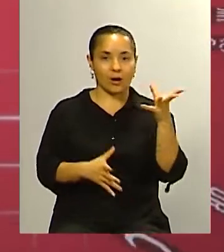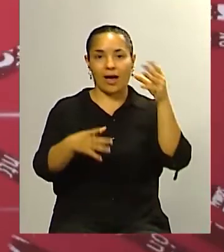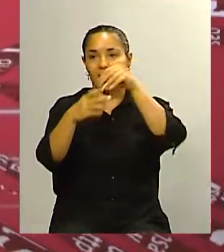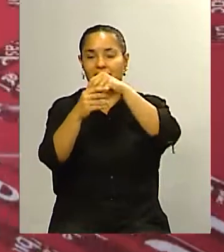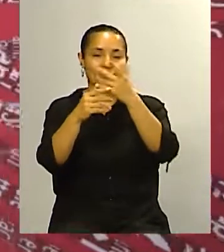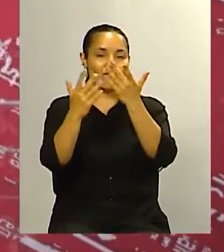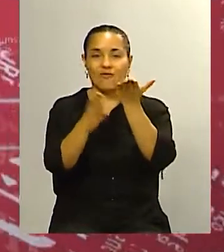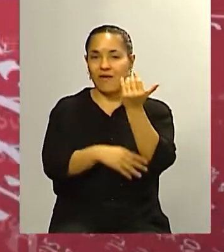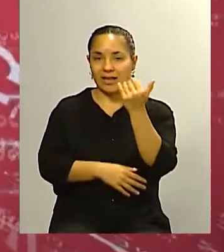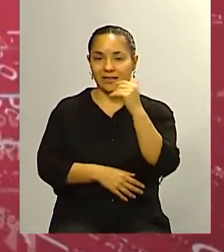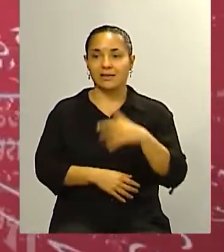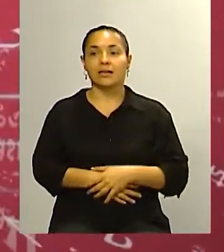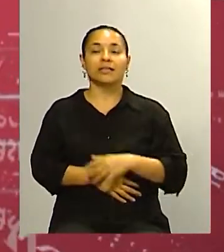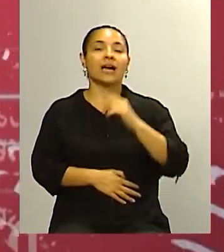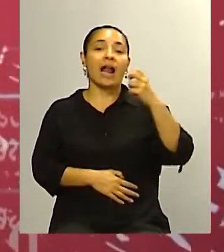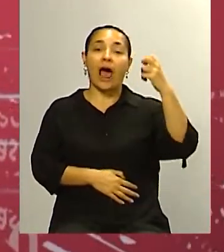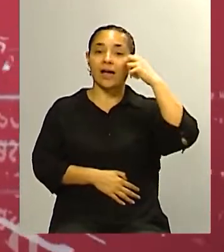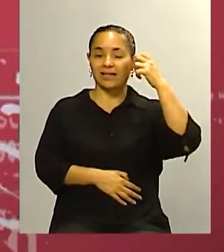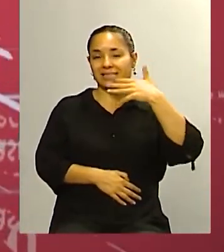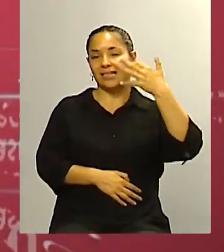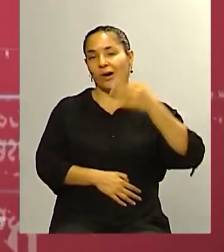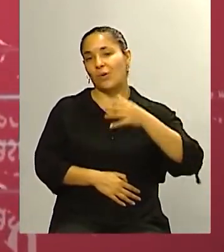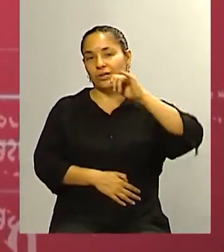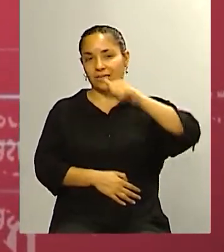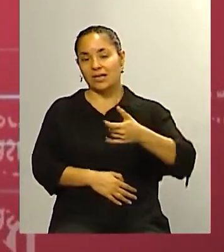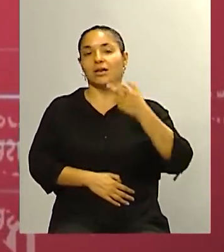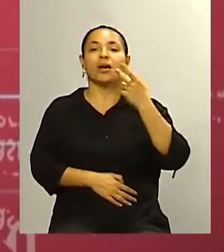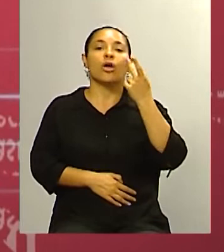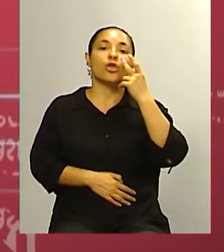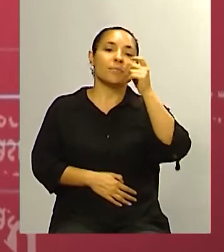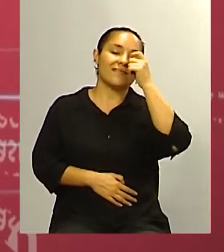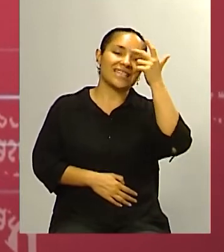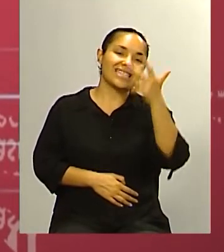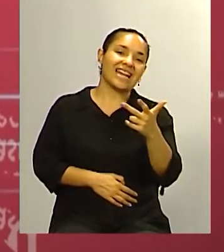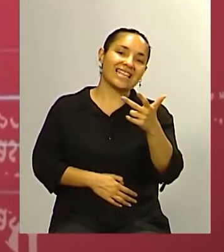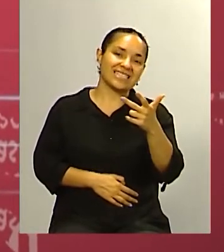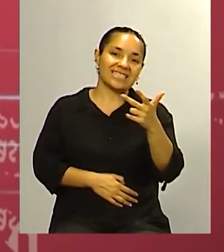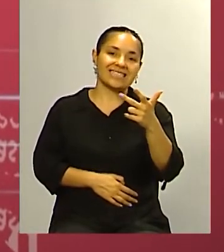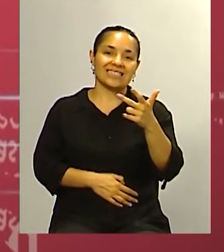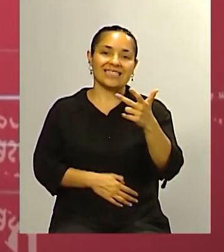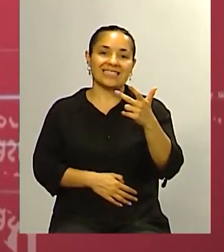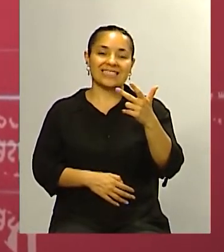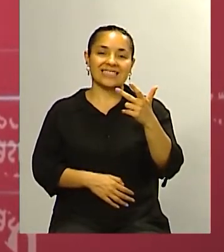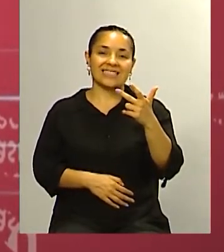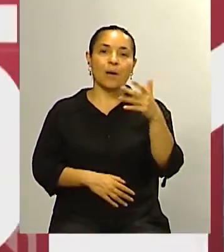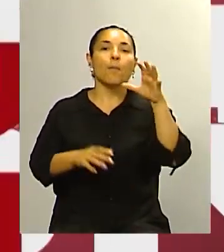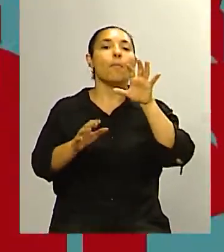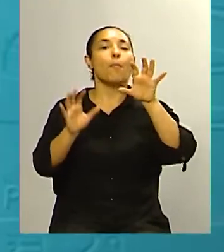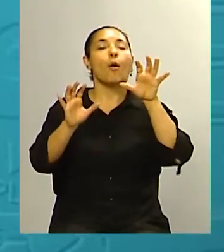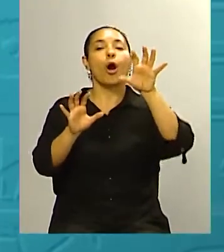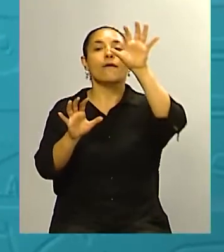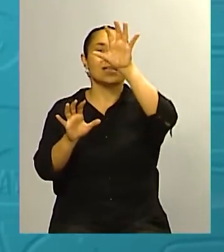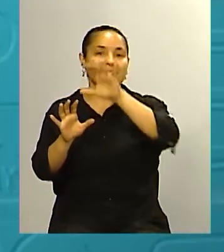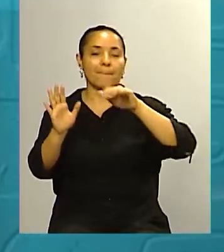Seguramente el radicalismo sí va a tener a partir del 2023 muchas más provincias bajo